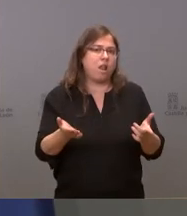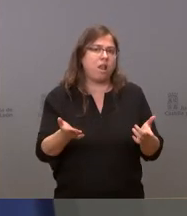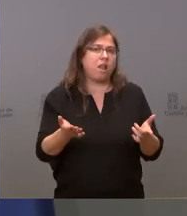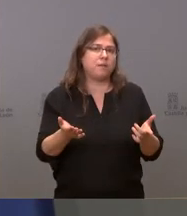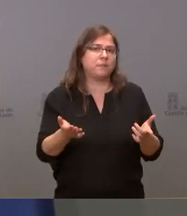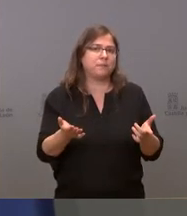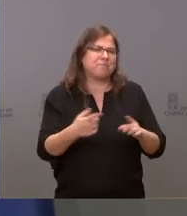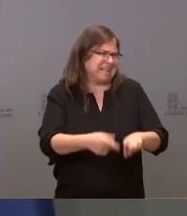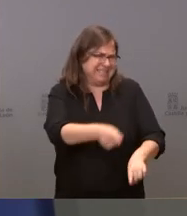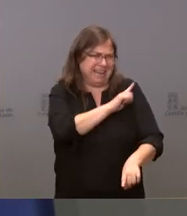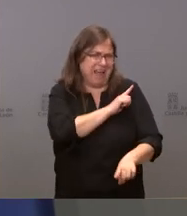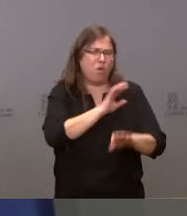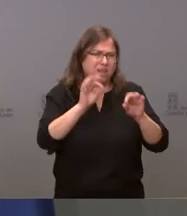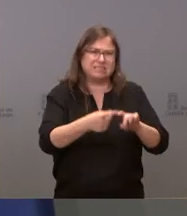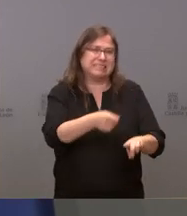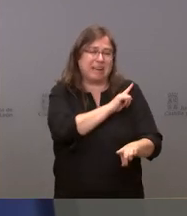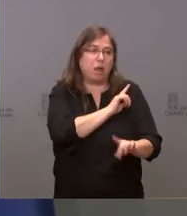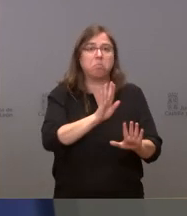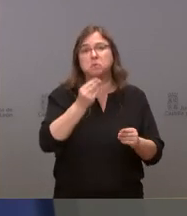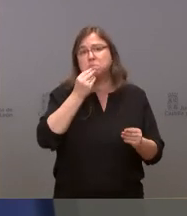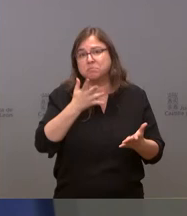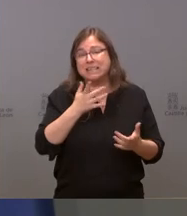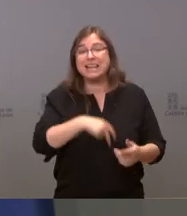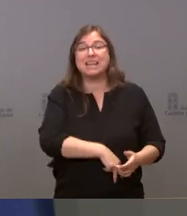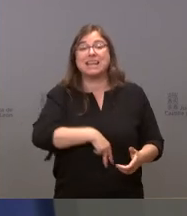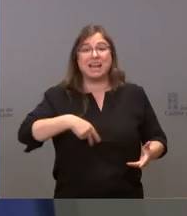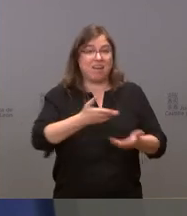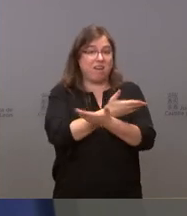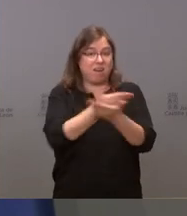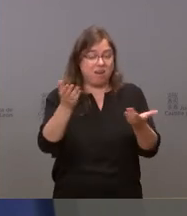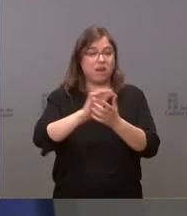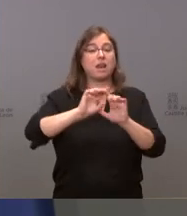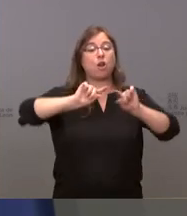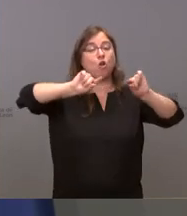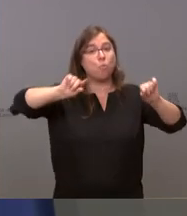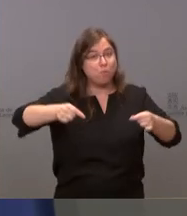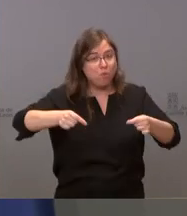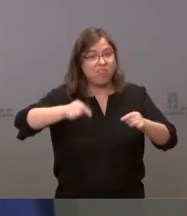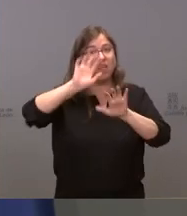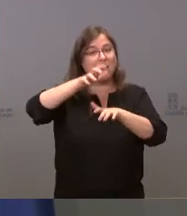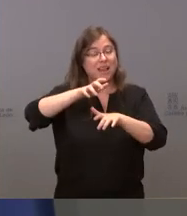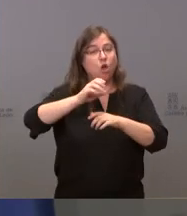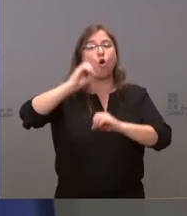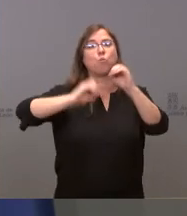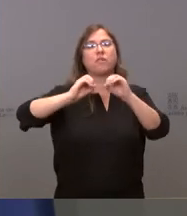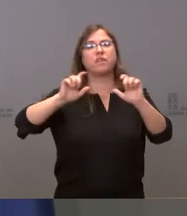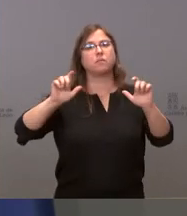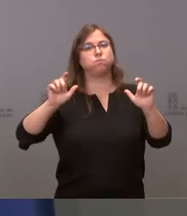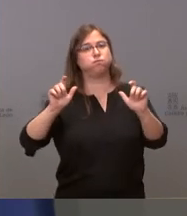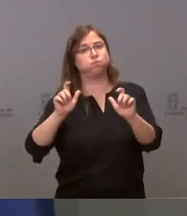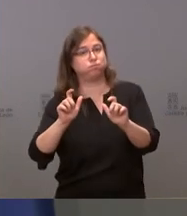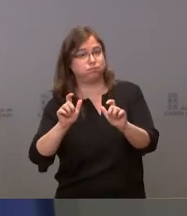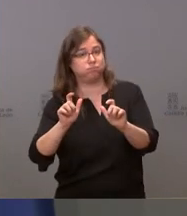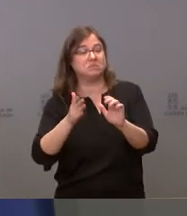altísimos. Pero en el conjunto de la provincia, la incidencia está decreciendo. Es una de las provincias que se está comportando